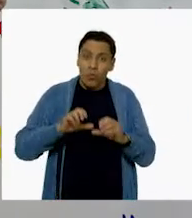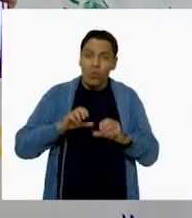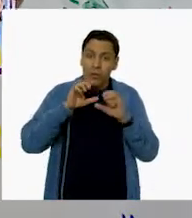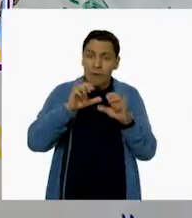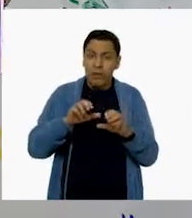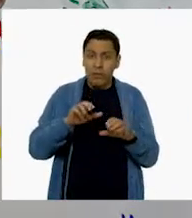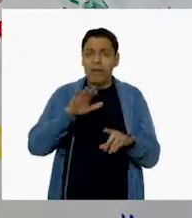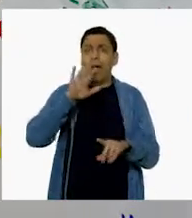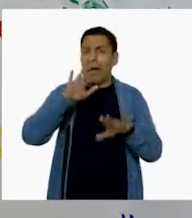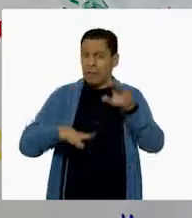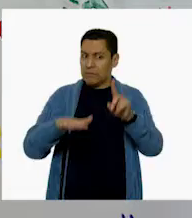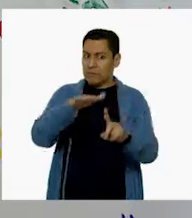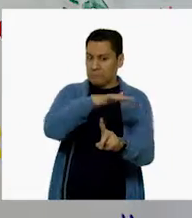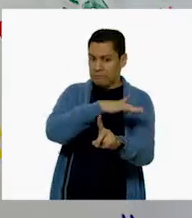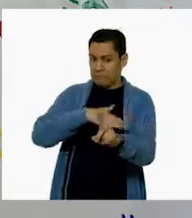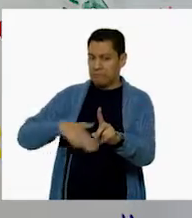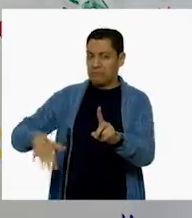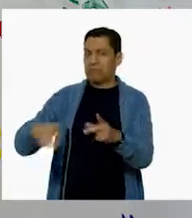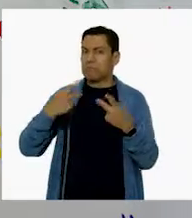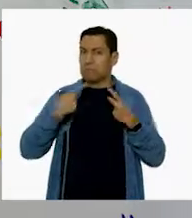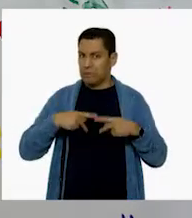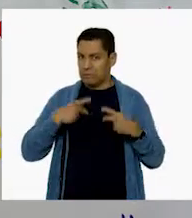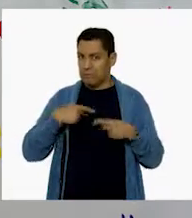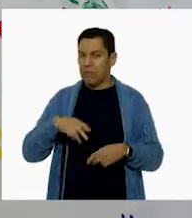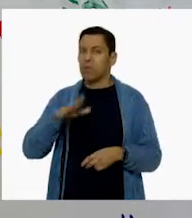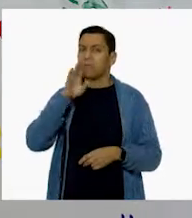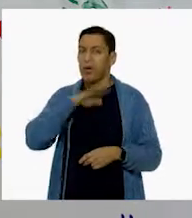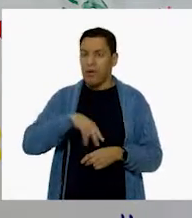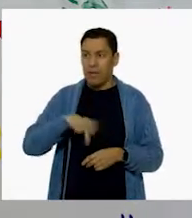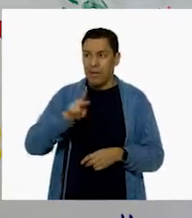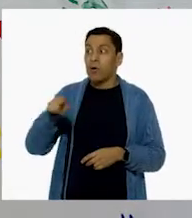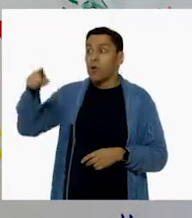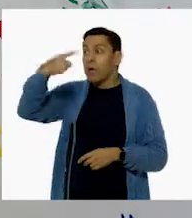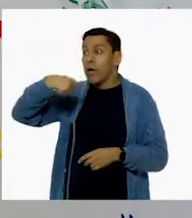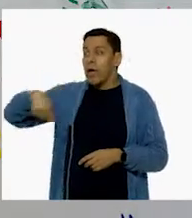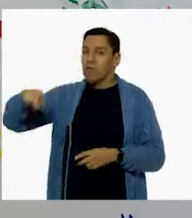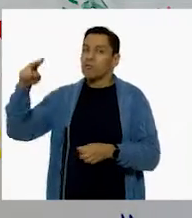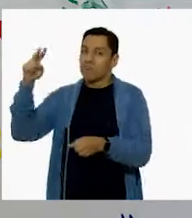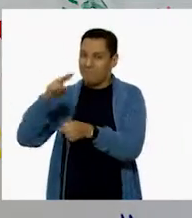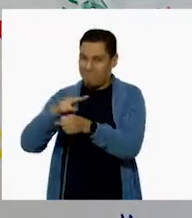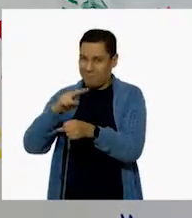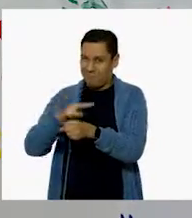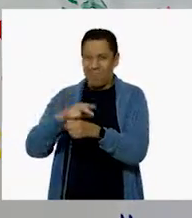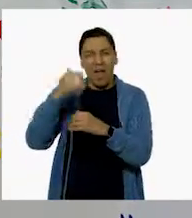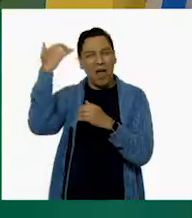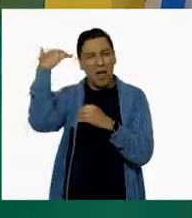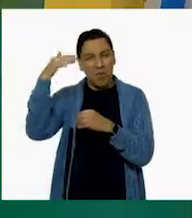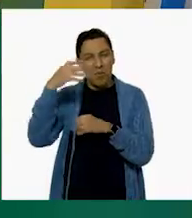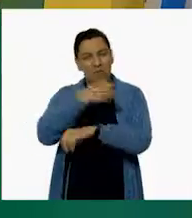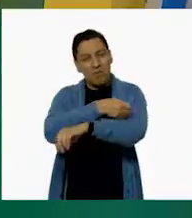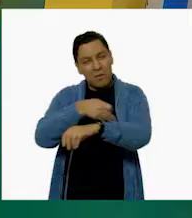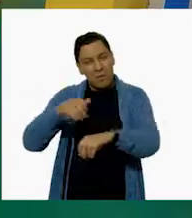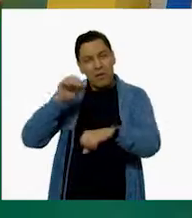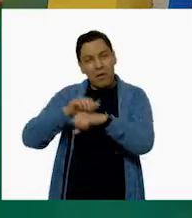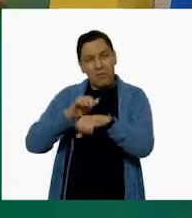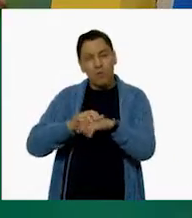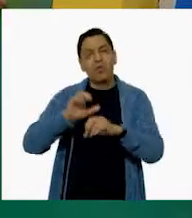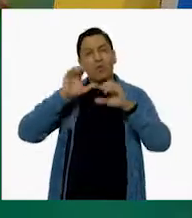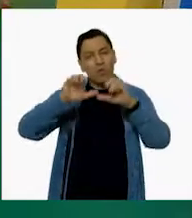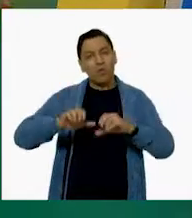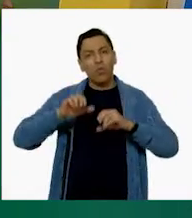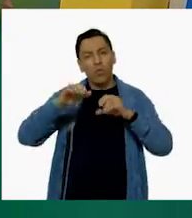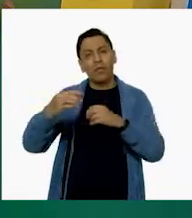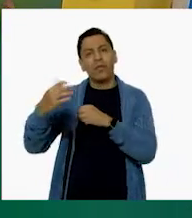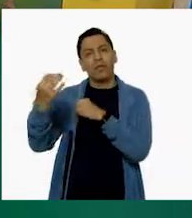más personas a nuestro alrededor que cuidan de nosotros y nos protegen. Sí. Hay que saber pedir ayuda cuando la